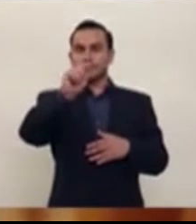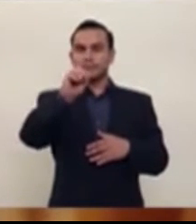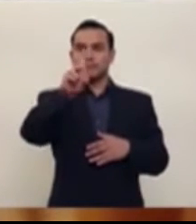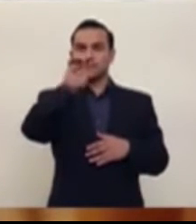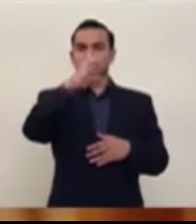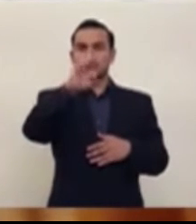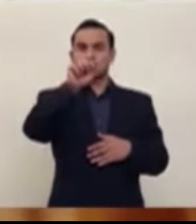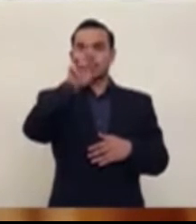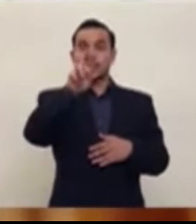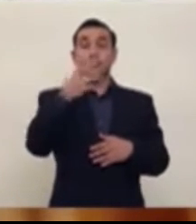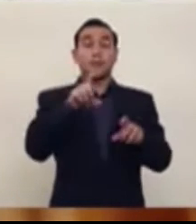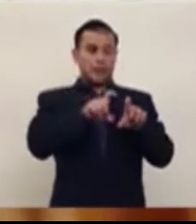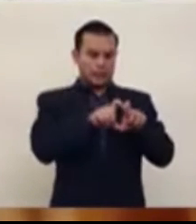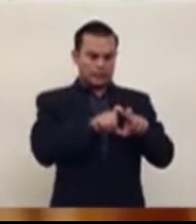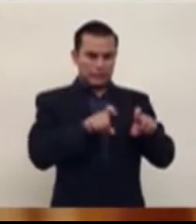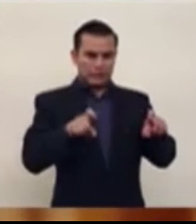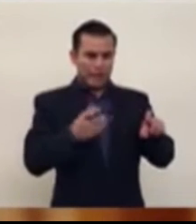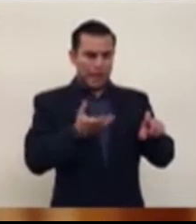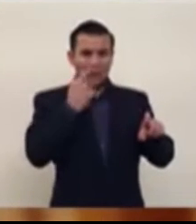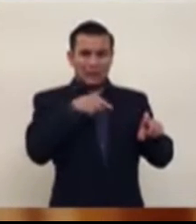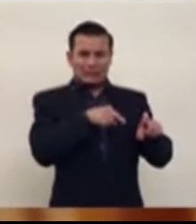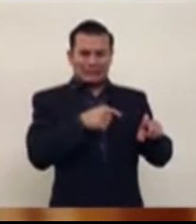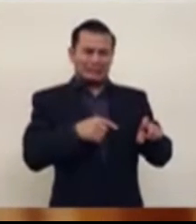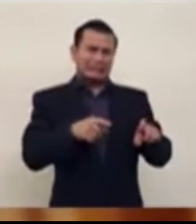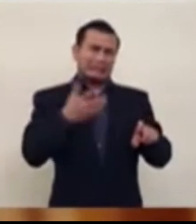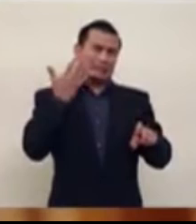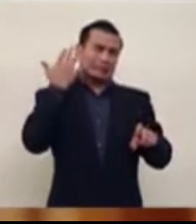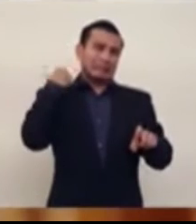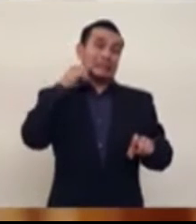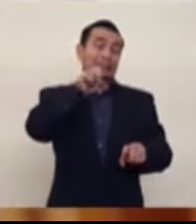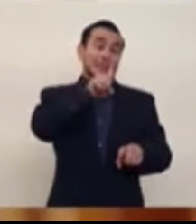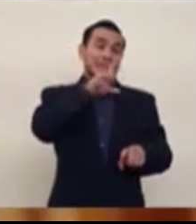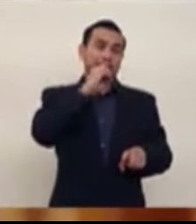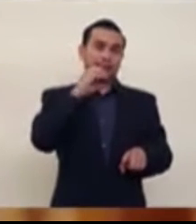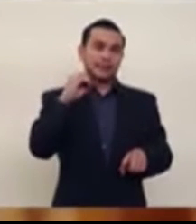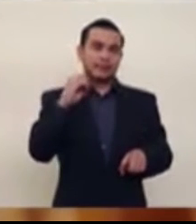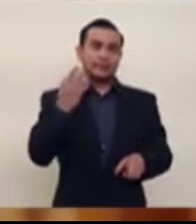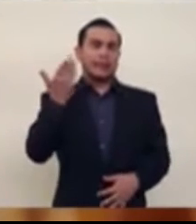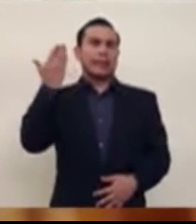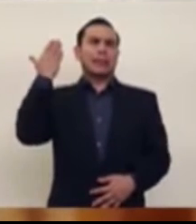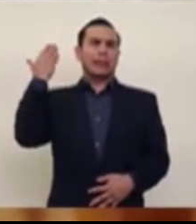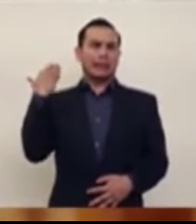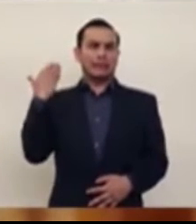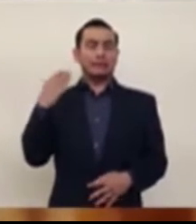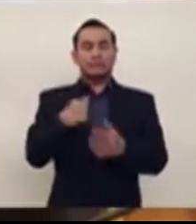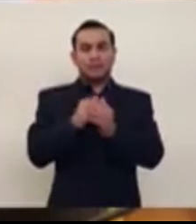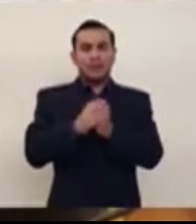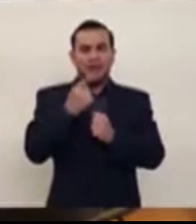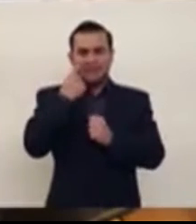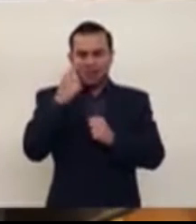tuberías de 100 años, con, ustedes han visto las fotografías, de muchas de las tuberías,